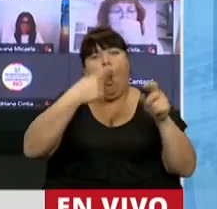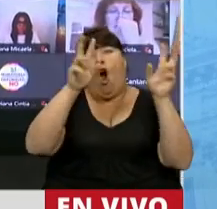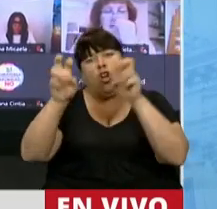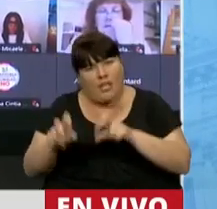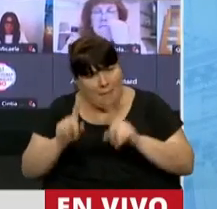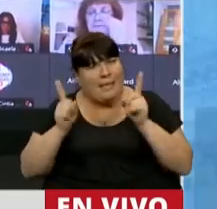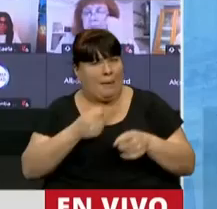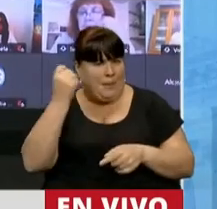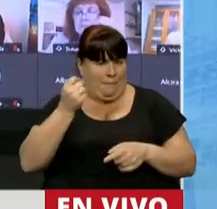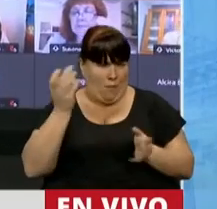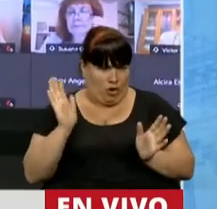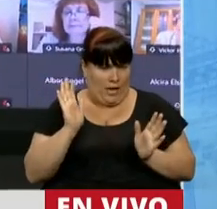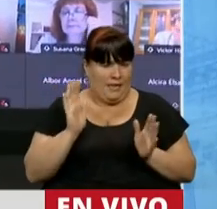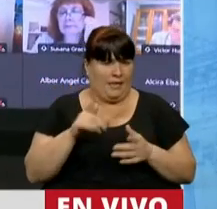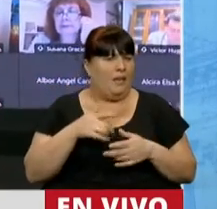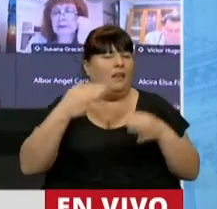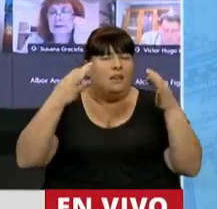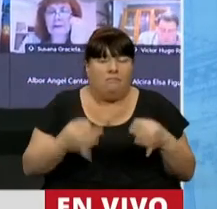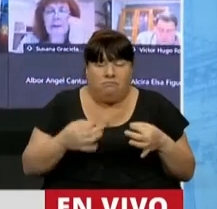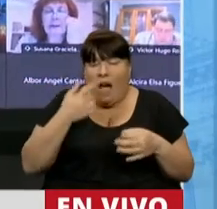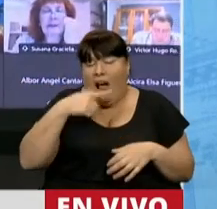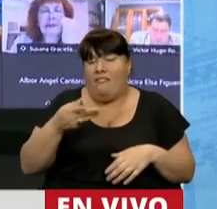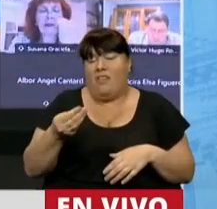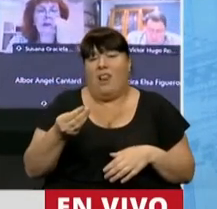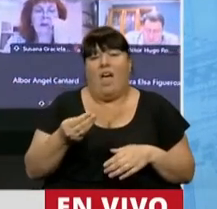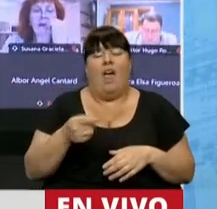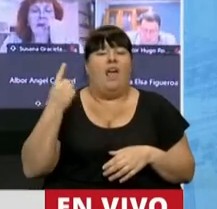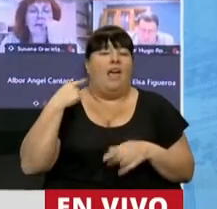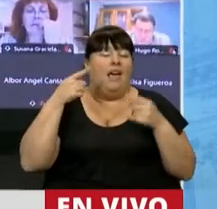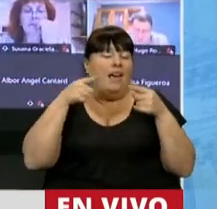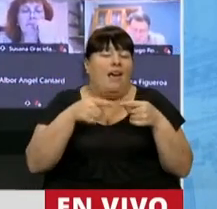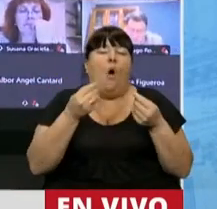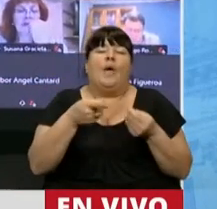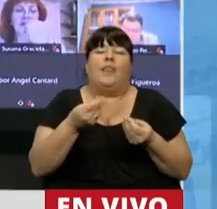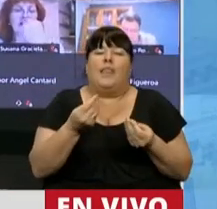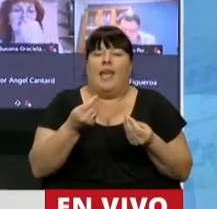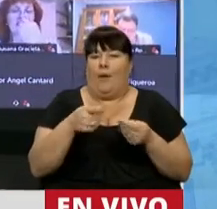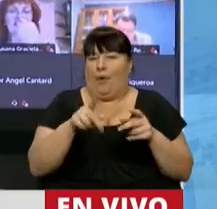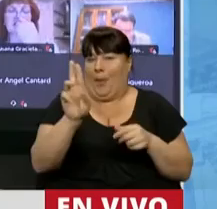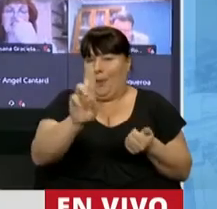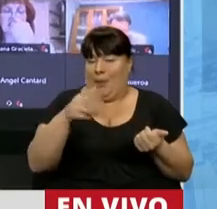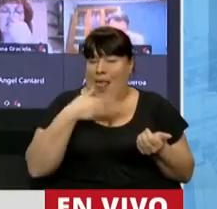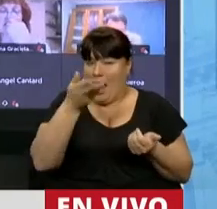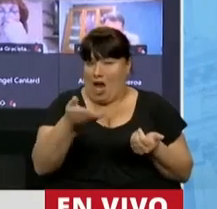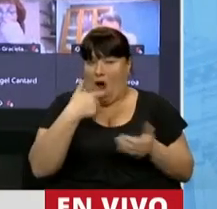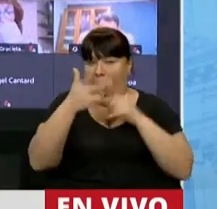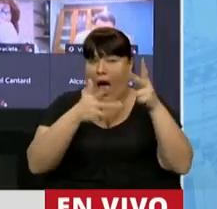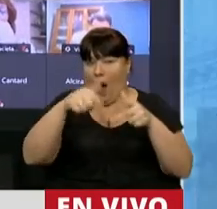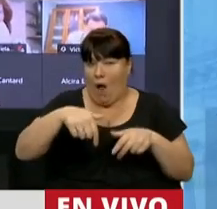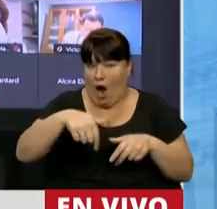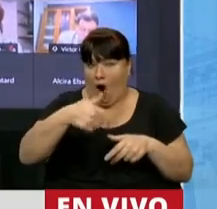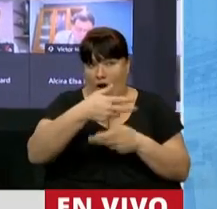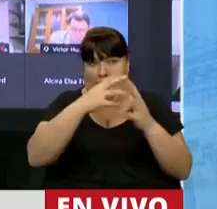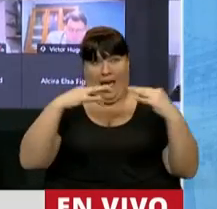tenemos en tratamiento. Los hechos consumados, y que son el objeto de esta cuestión de privilegio que estoy presentando